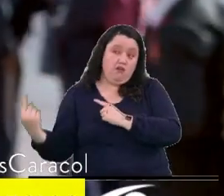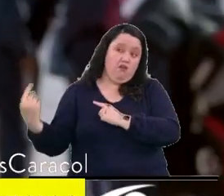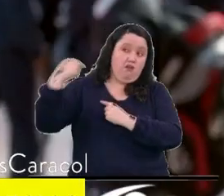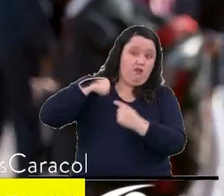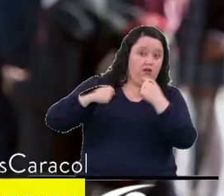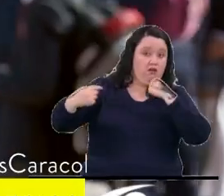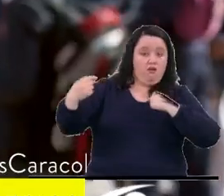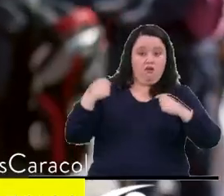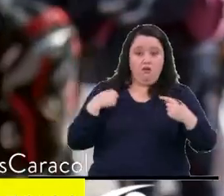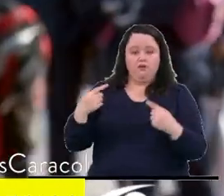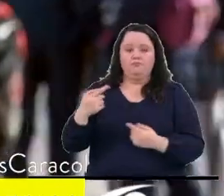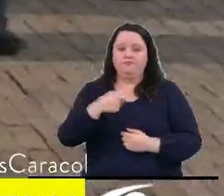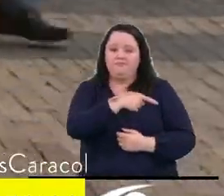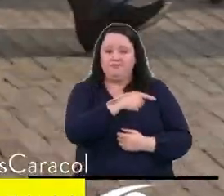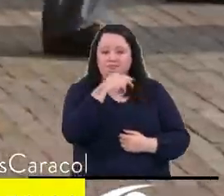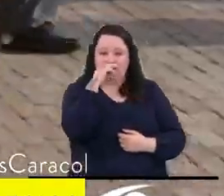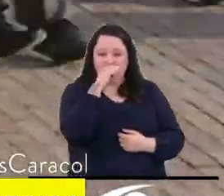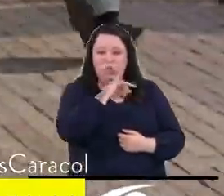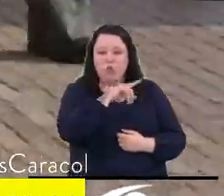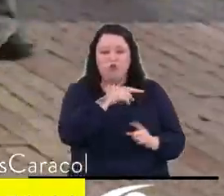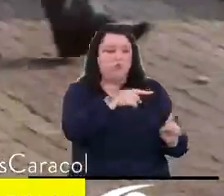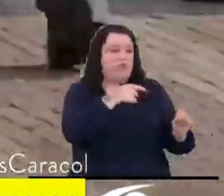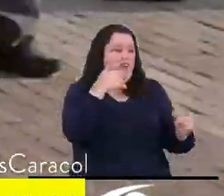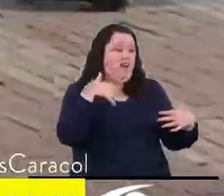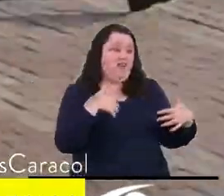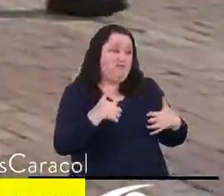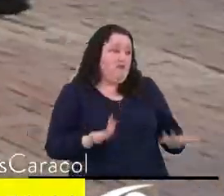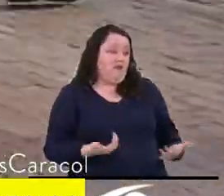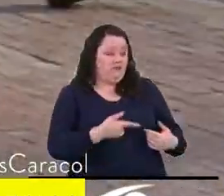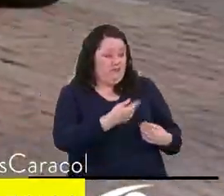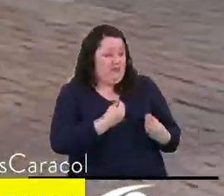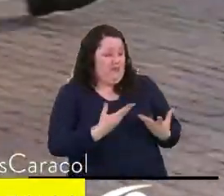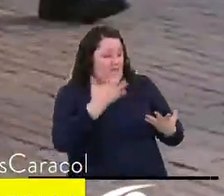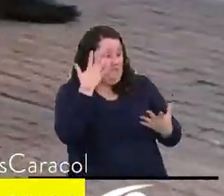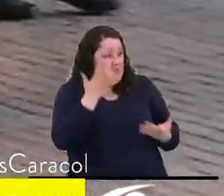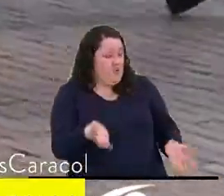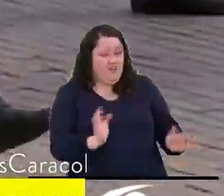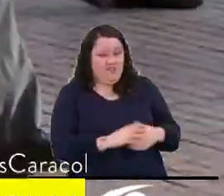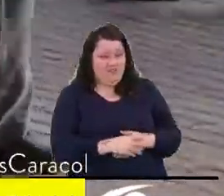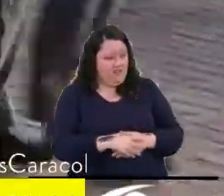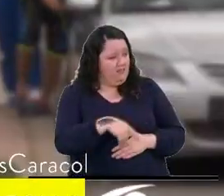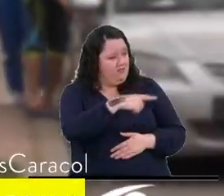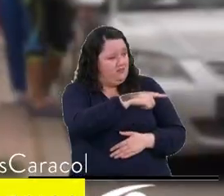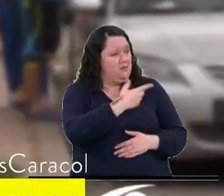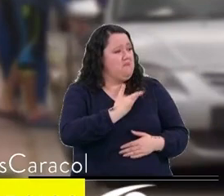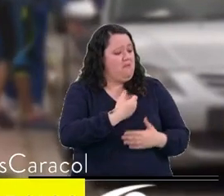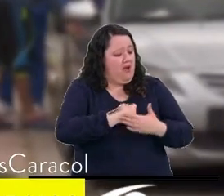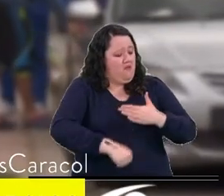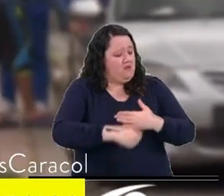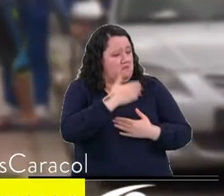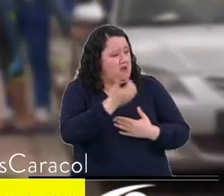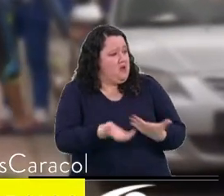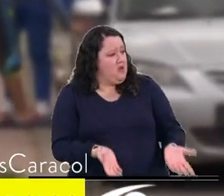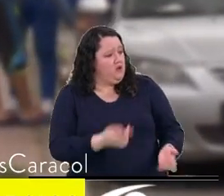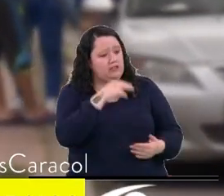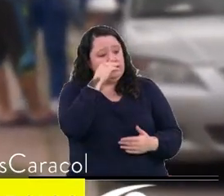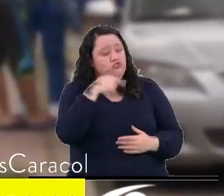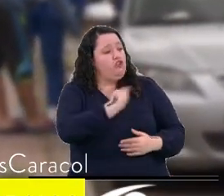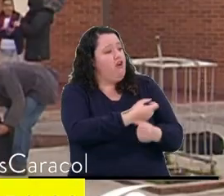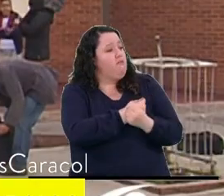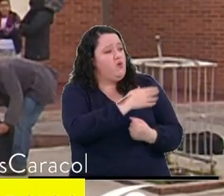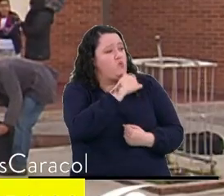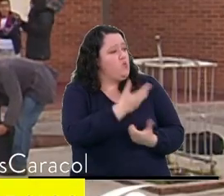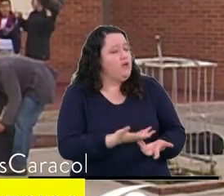decían a Juan Martín, temas como eres un animal, no sabes por qué existes, por qué tu mamá no te abortó, eres un niño no deseado.